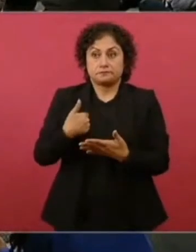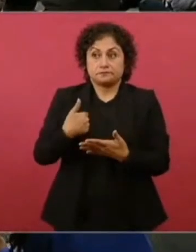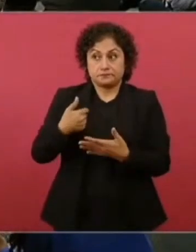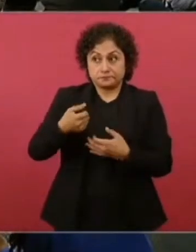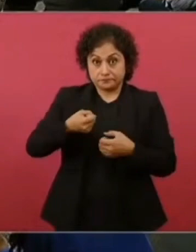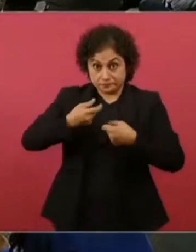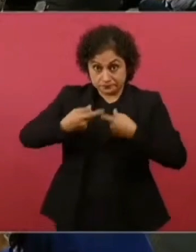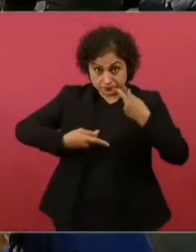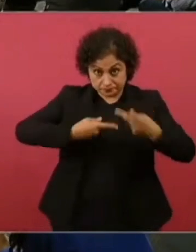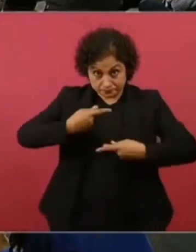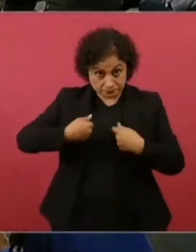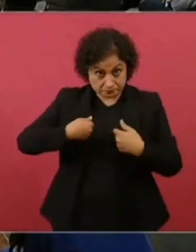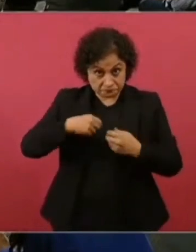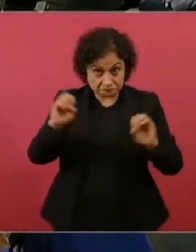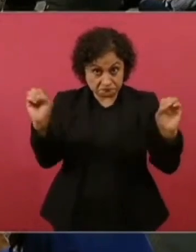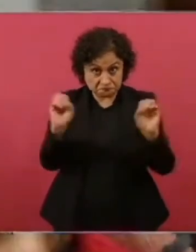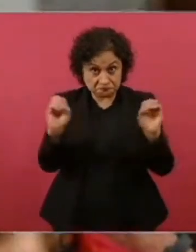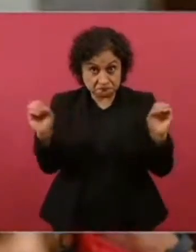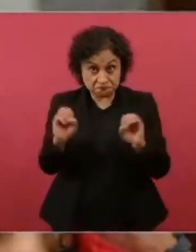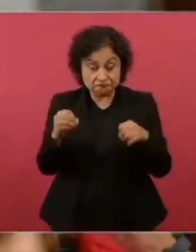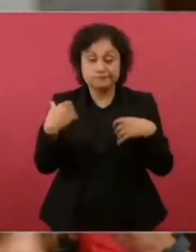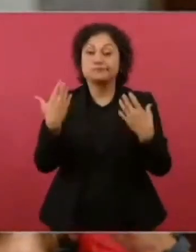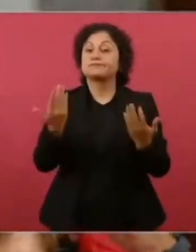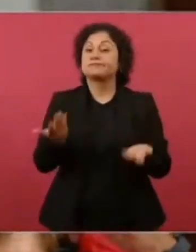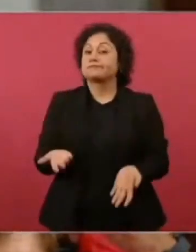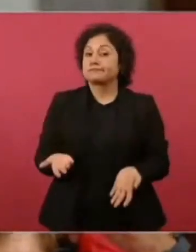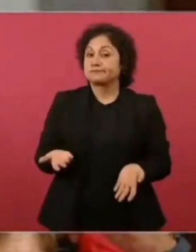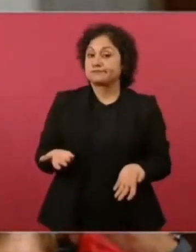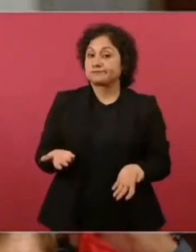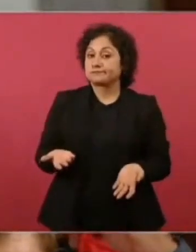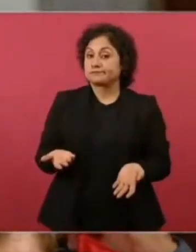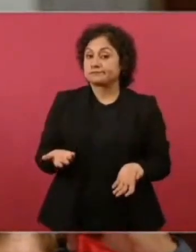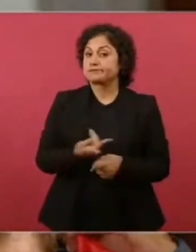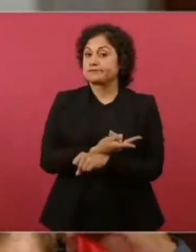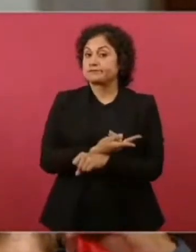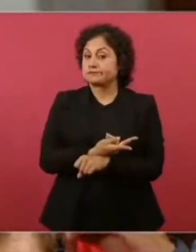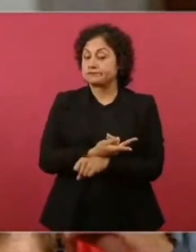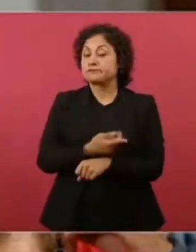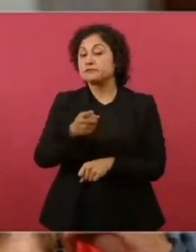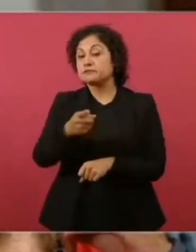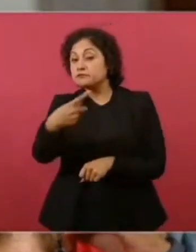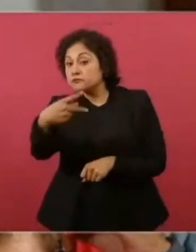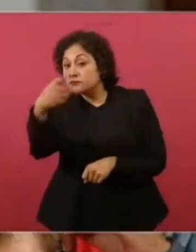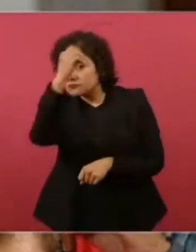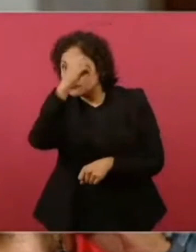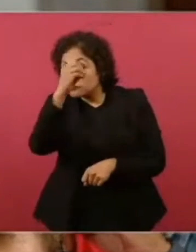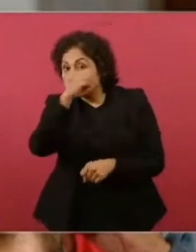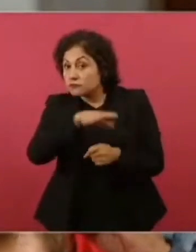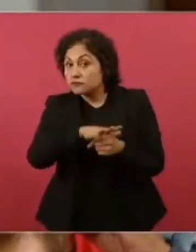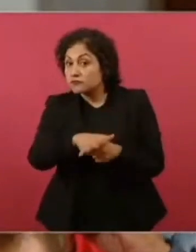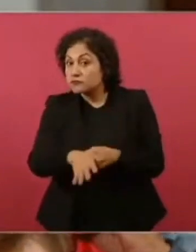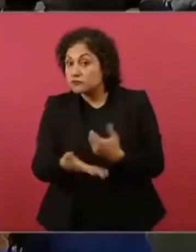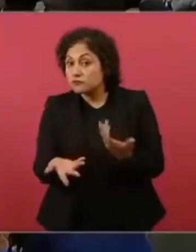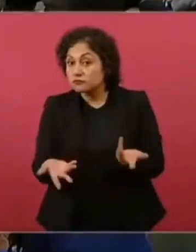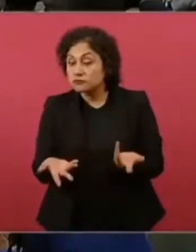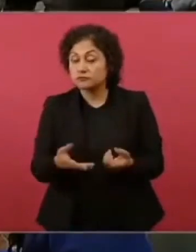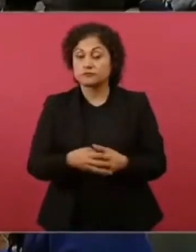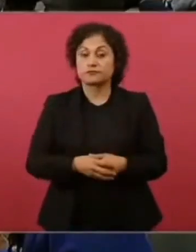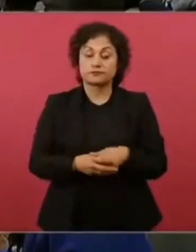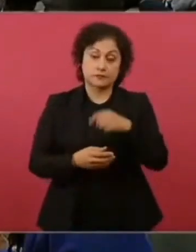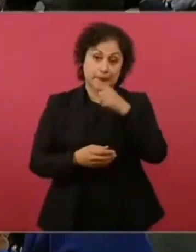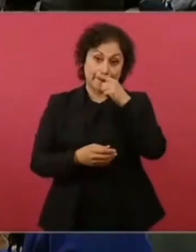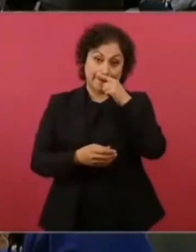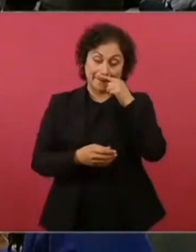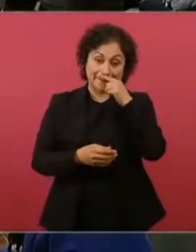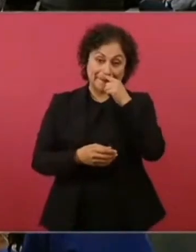¿Y usted qué opina de esta cancelación del Plan B que se pretende ahora? Gracias.